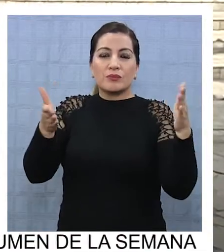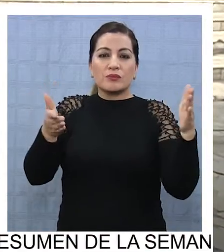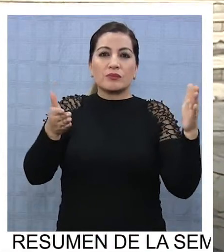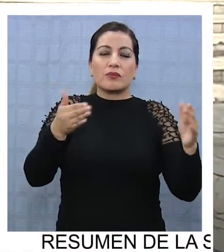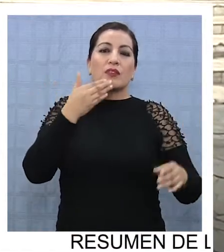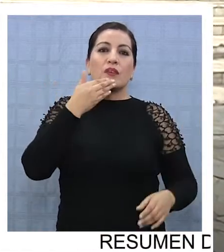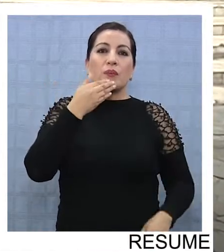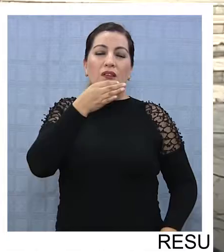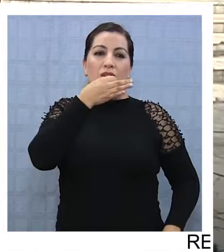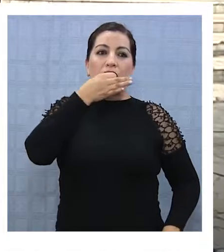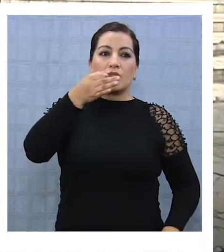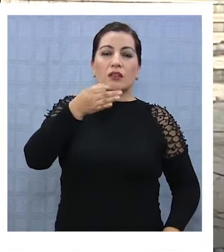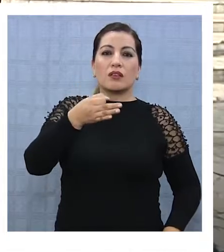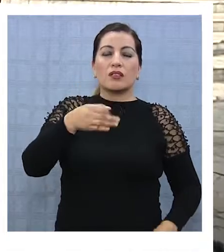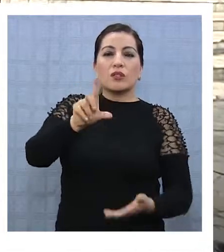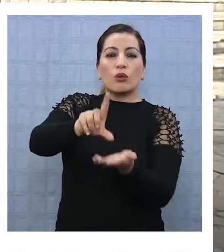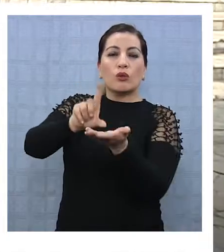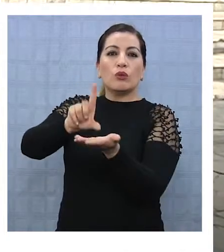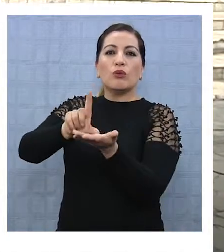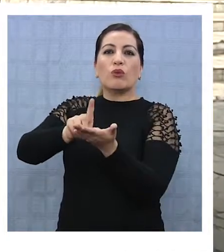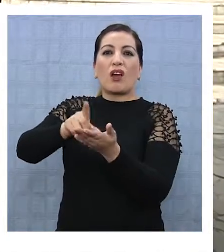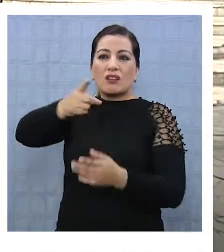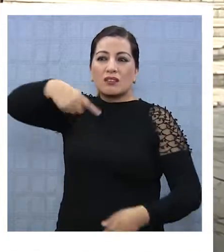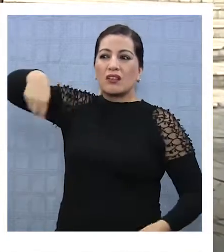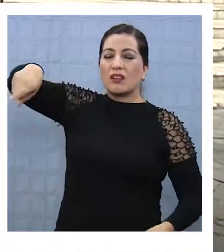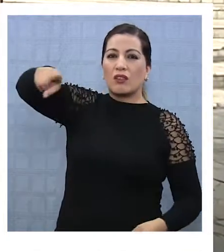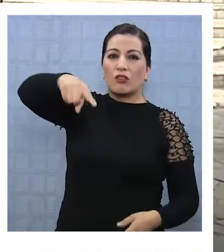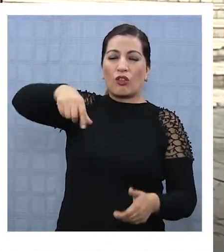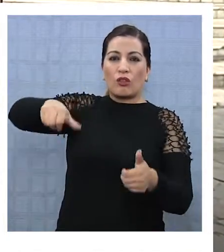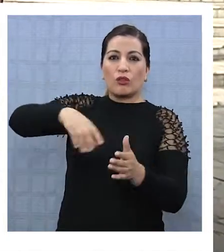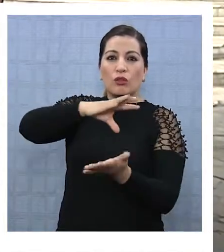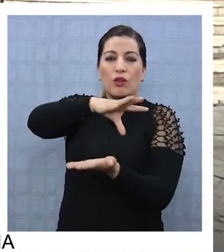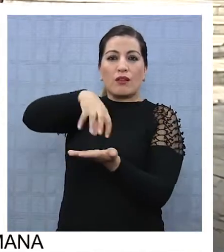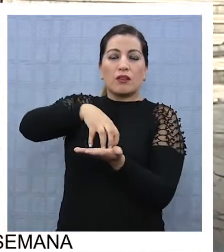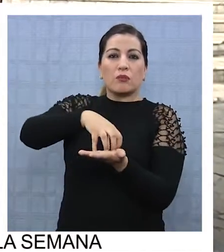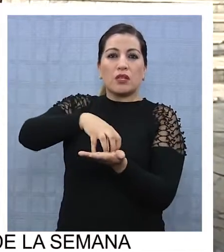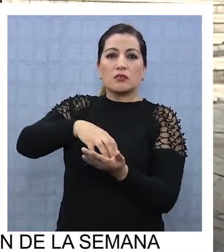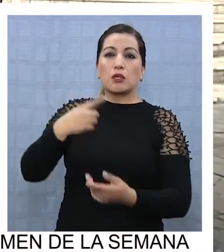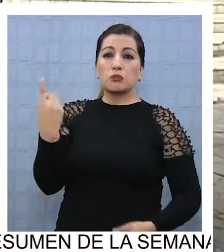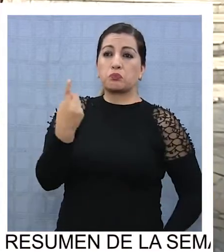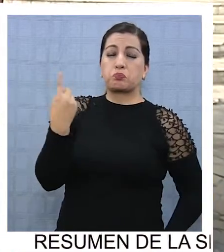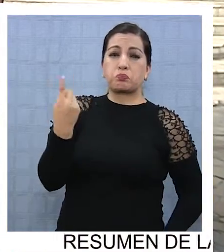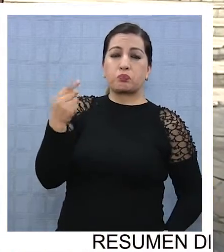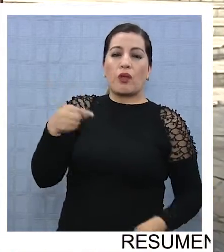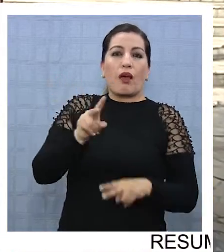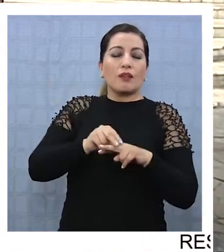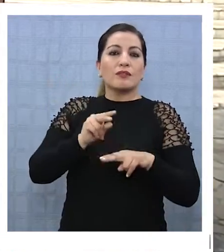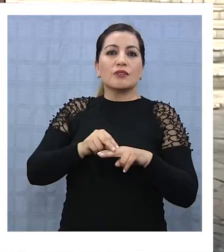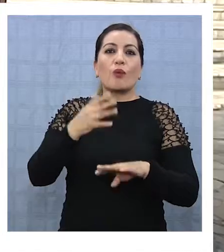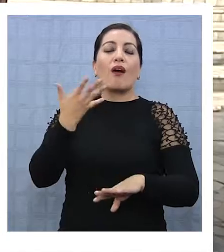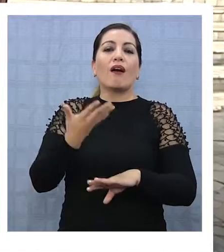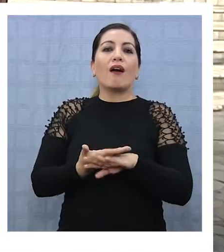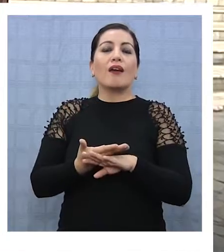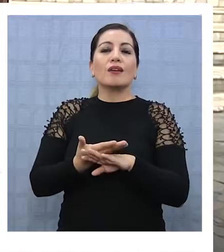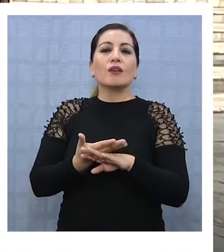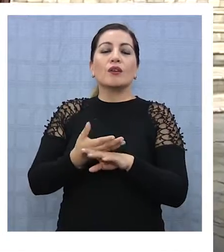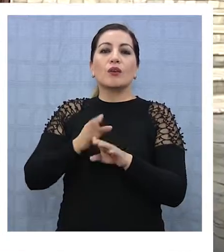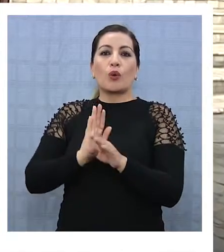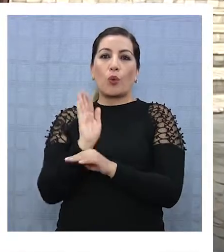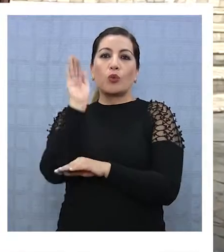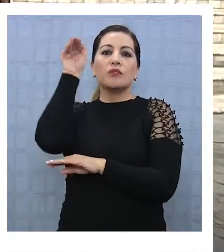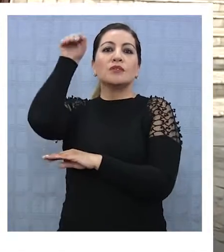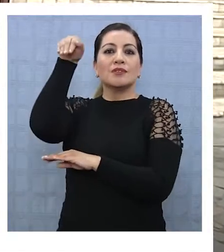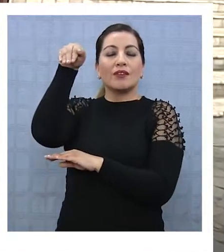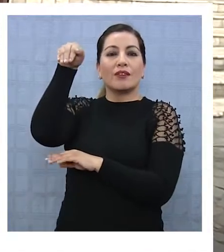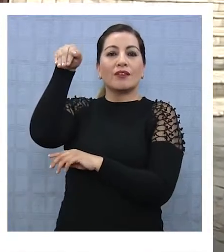le di un tip de que esos espacios como redondos que hay ahí, que están abandonados, que antiguamente habían cisnes,